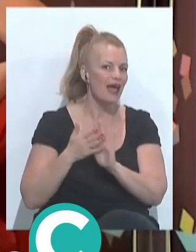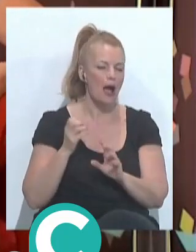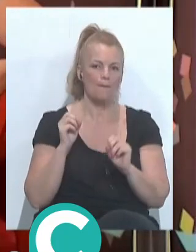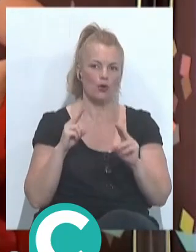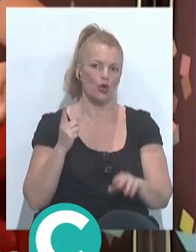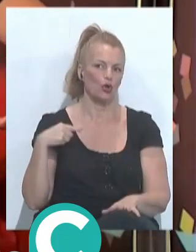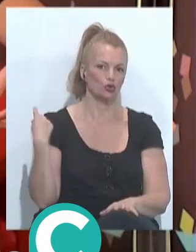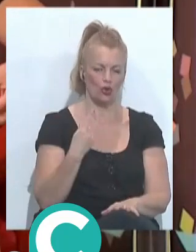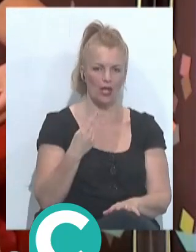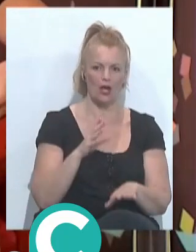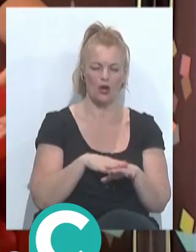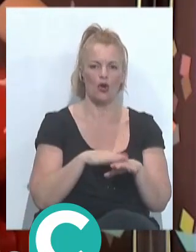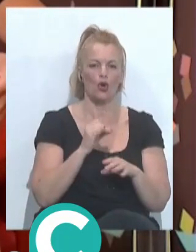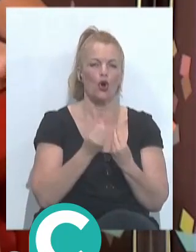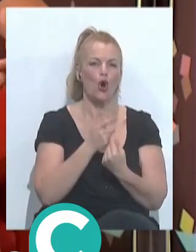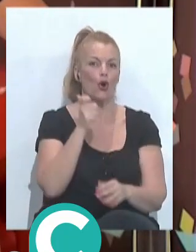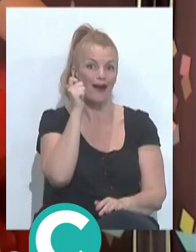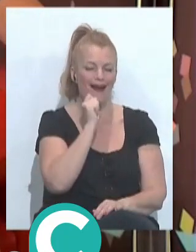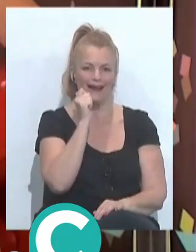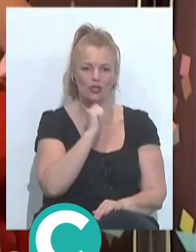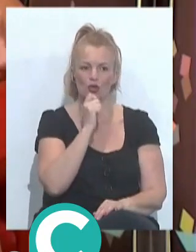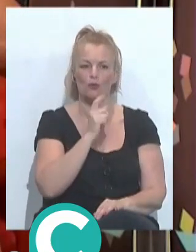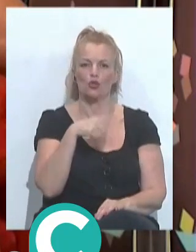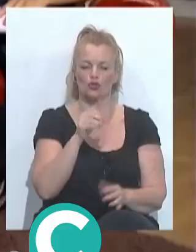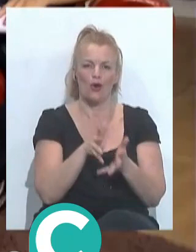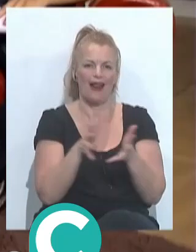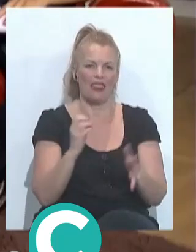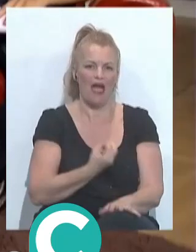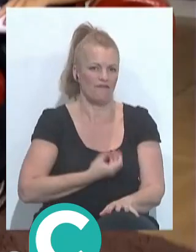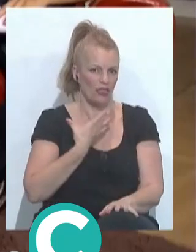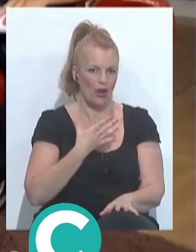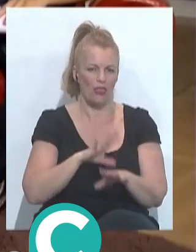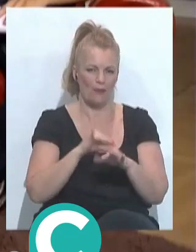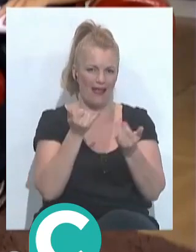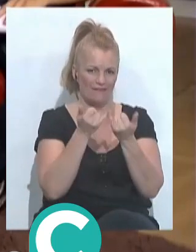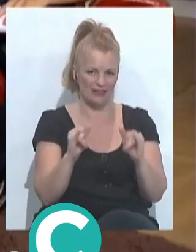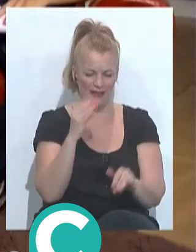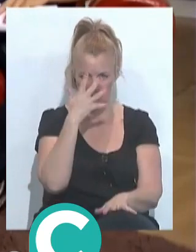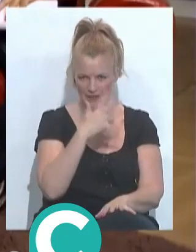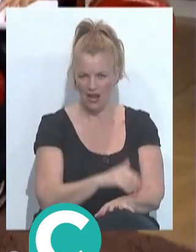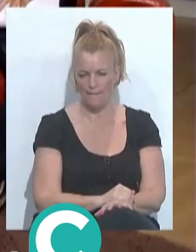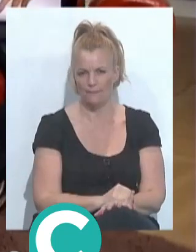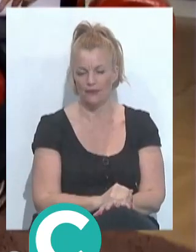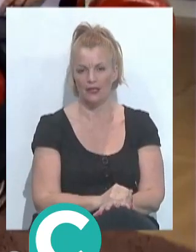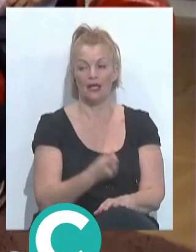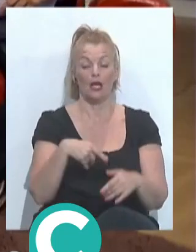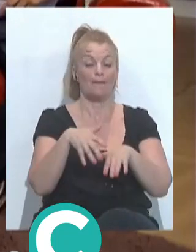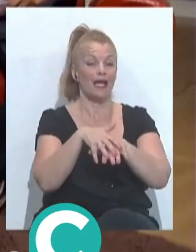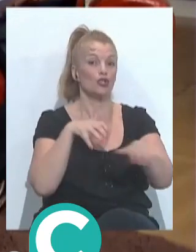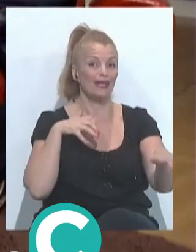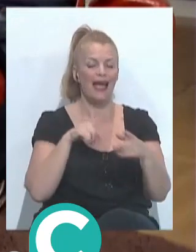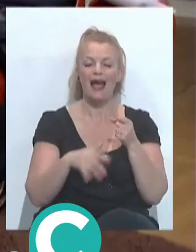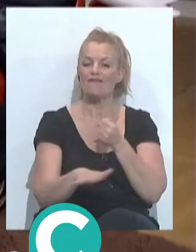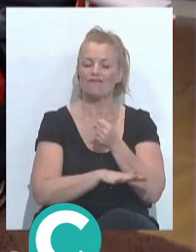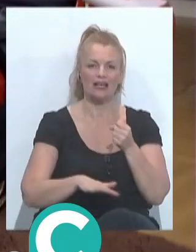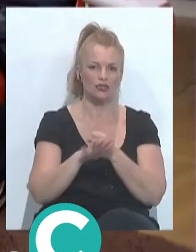todas, tratan con sumo cariño porque además son grandes aficionados y aficionadas a la fiesta. Yo creo que la inmensa mayoría, la